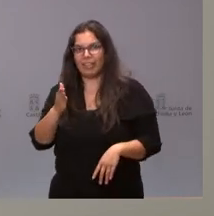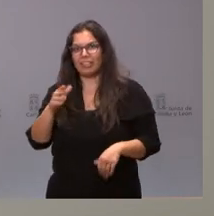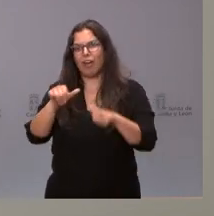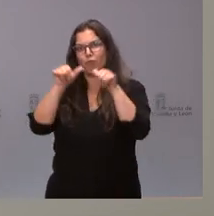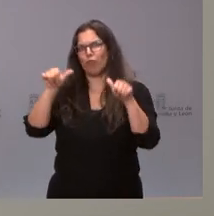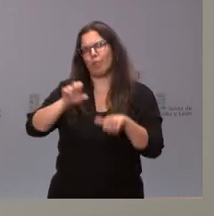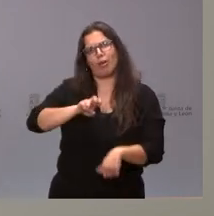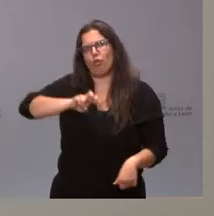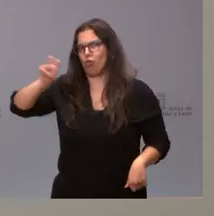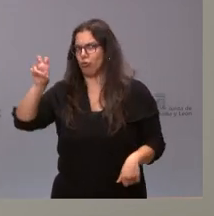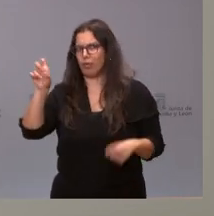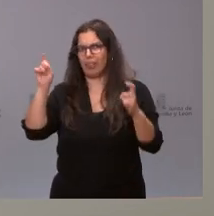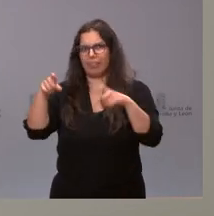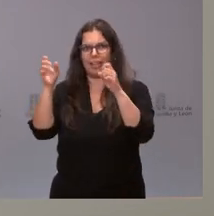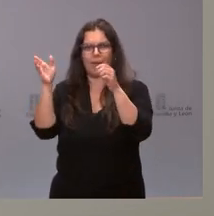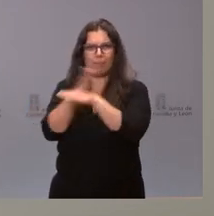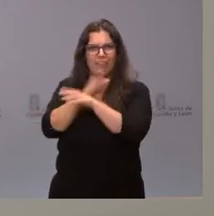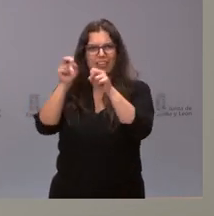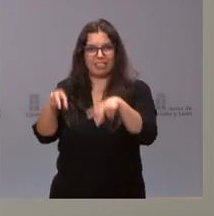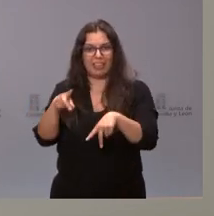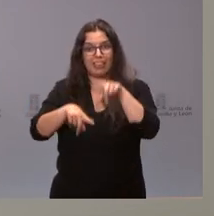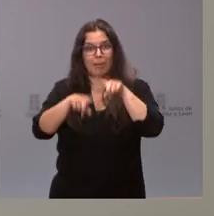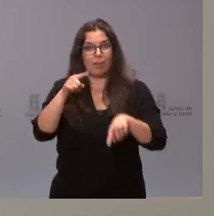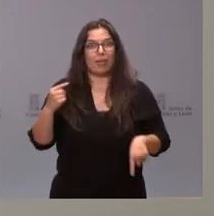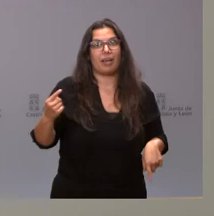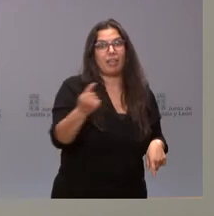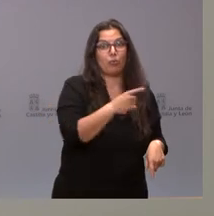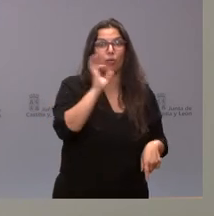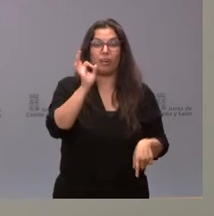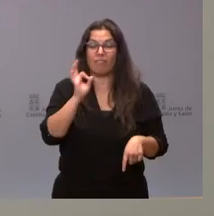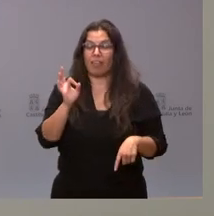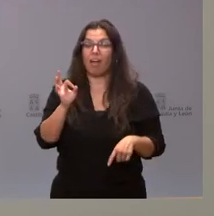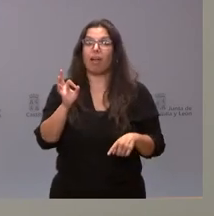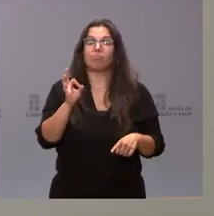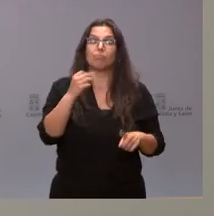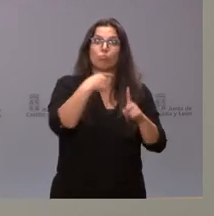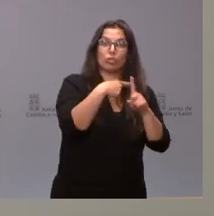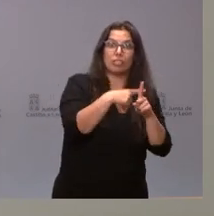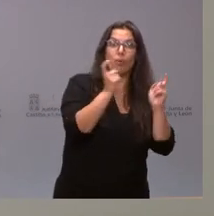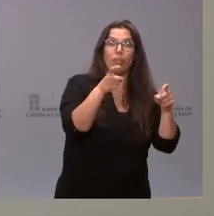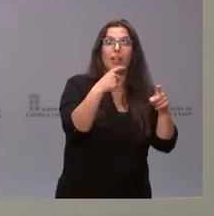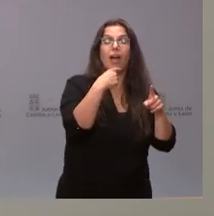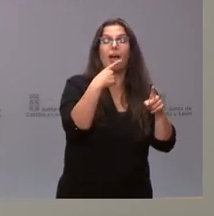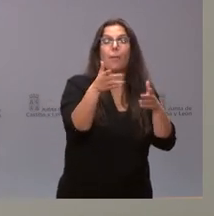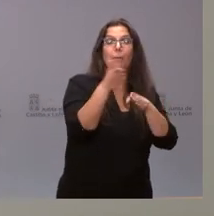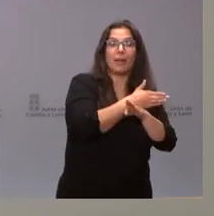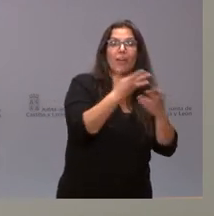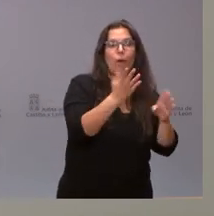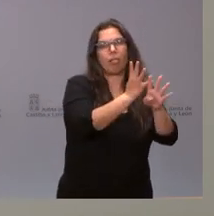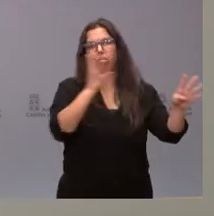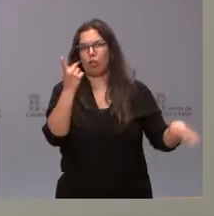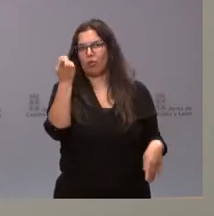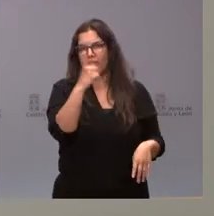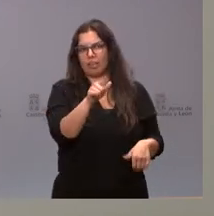evitando esa cita previa, que lo haga mejor. Es verdad que la cita previa tiene una ventaja y también tiene un inconveniente. ¿Cuál es la ventaja? Que evita las colas y